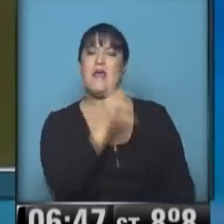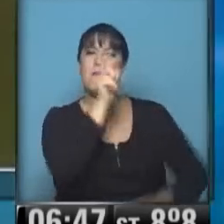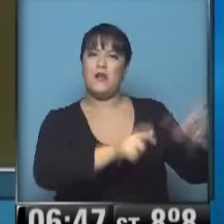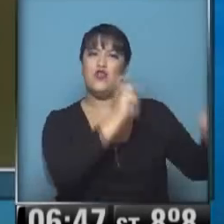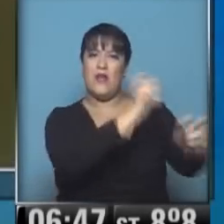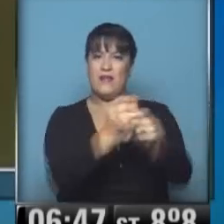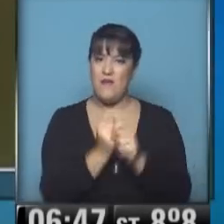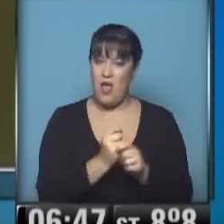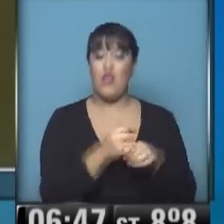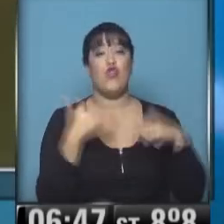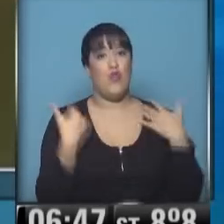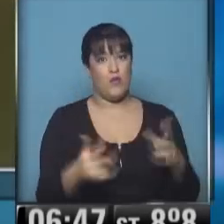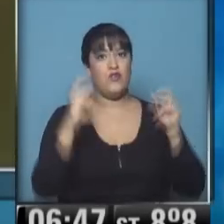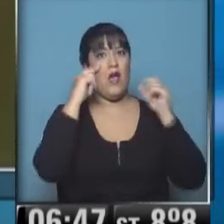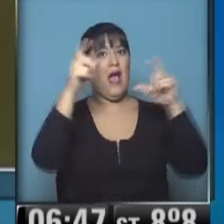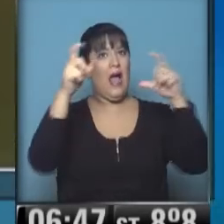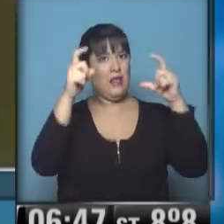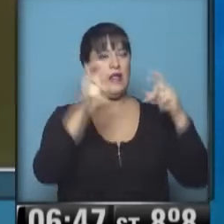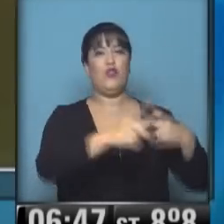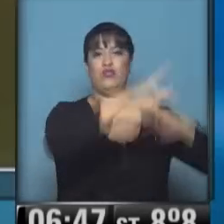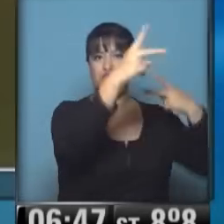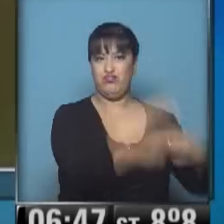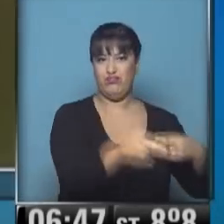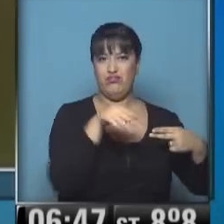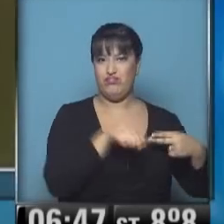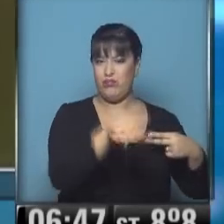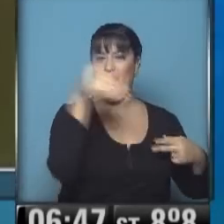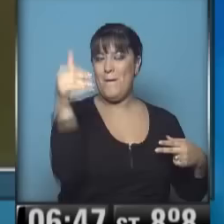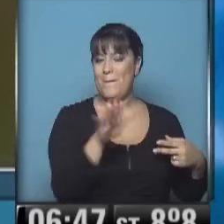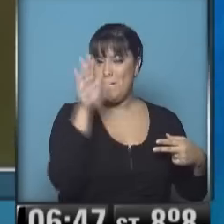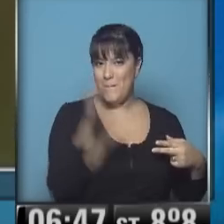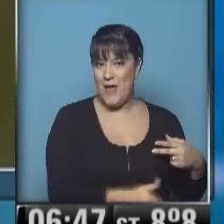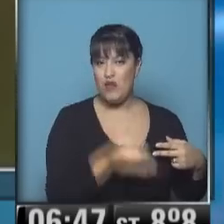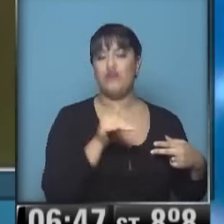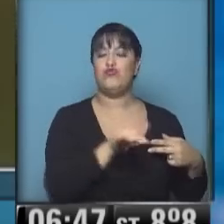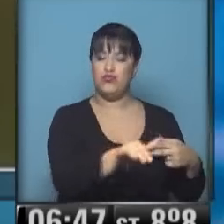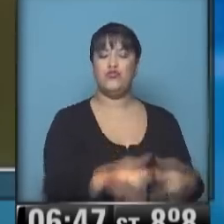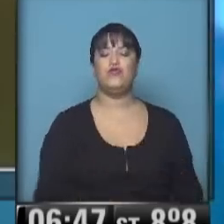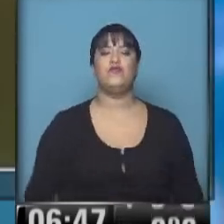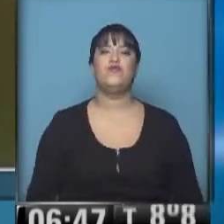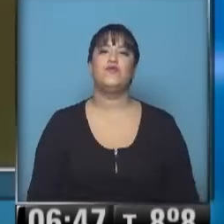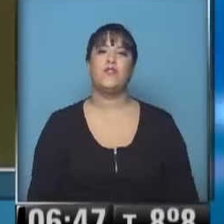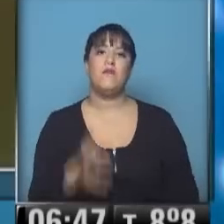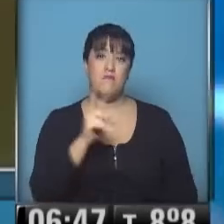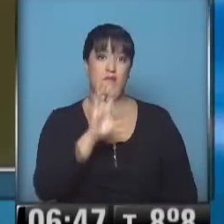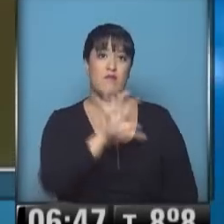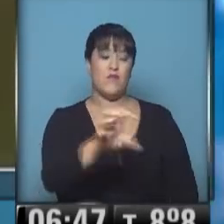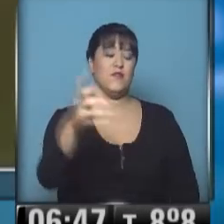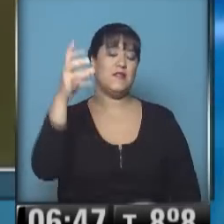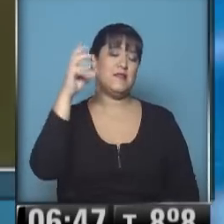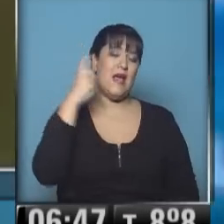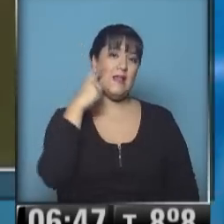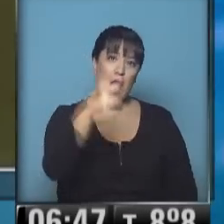así que por supuesto estar atentos porque hay achique de la misma. Hay banderilleros que están señalizando esta situación, así que en Entre Ríos, ruta 12,